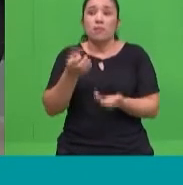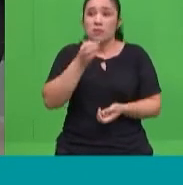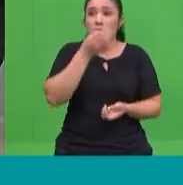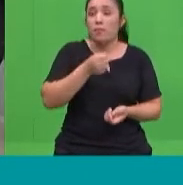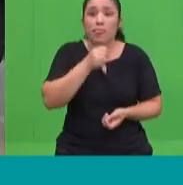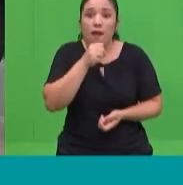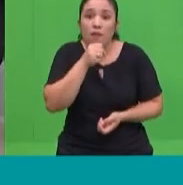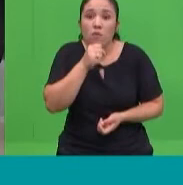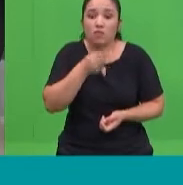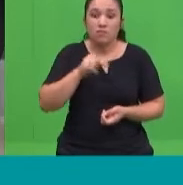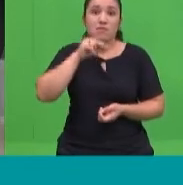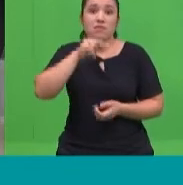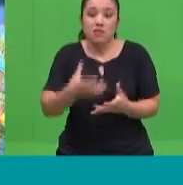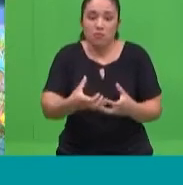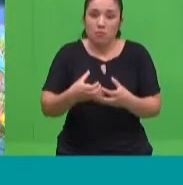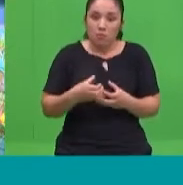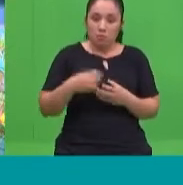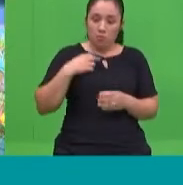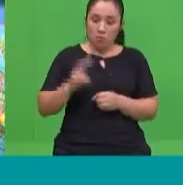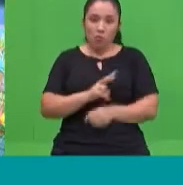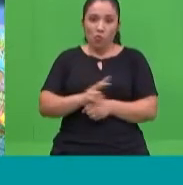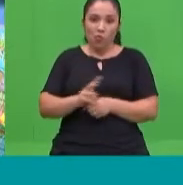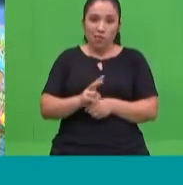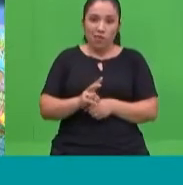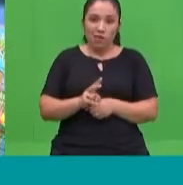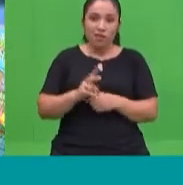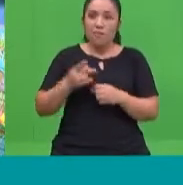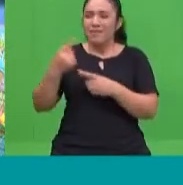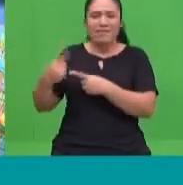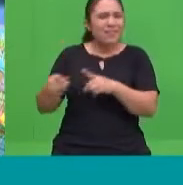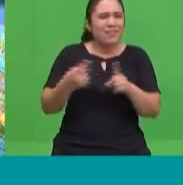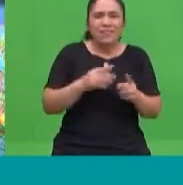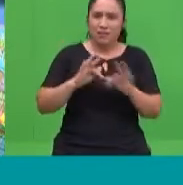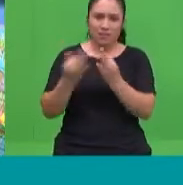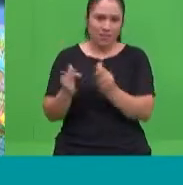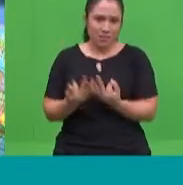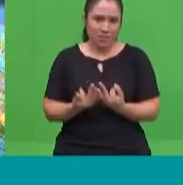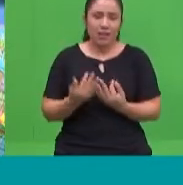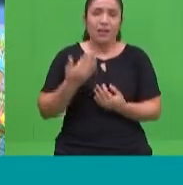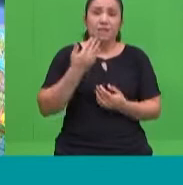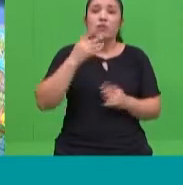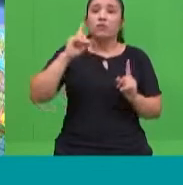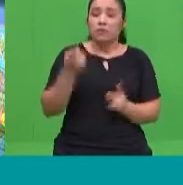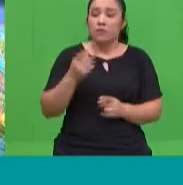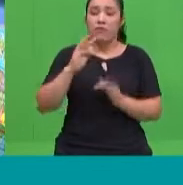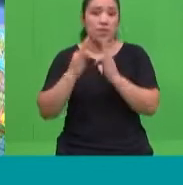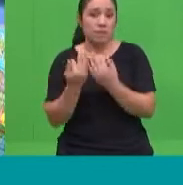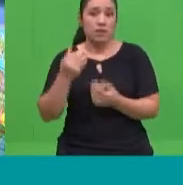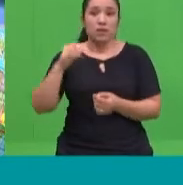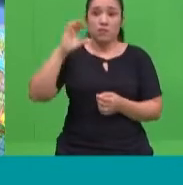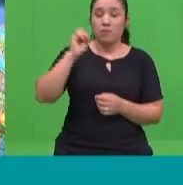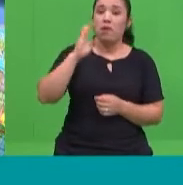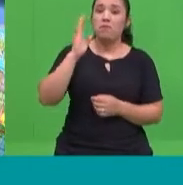primos, la familia ampliada. Entonces, en ese contexto, cada familia, cada padre, madre o adulto